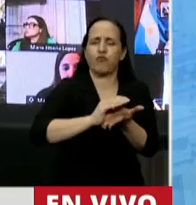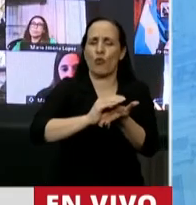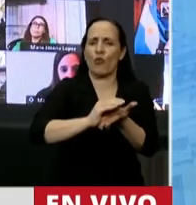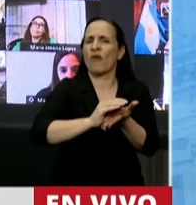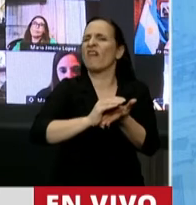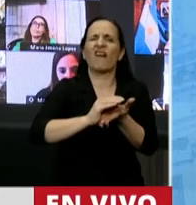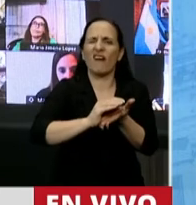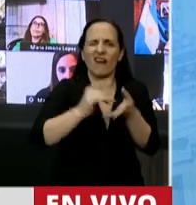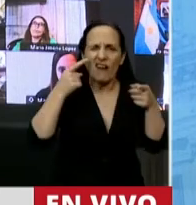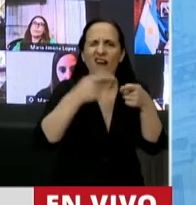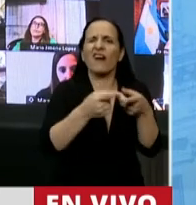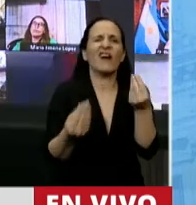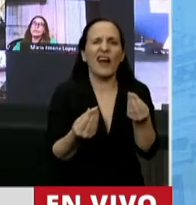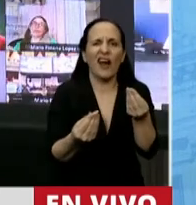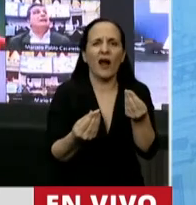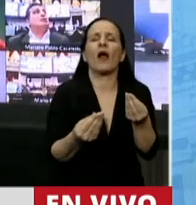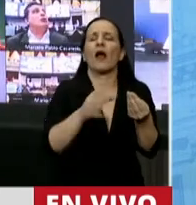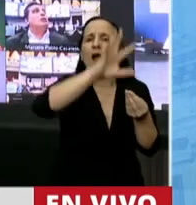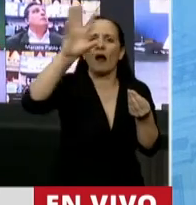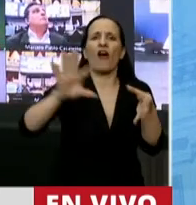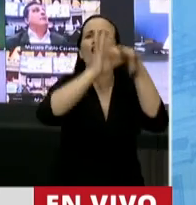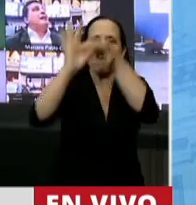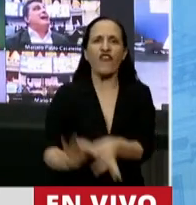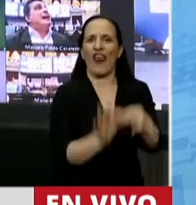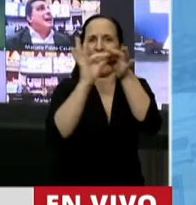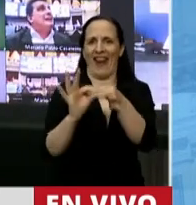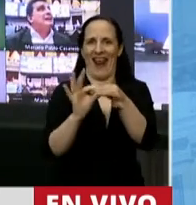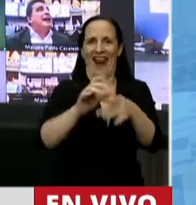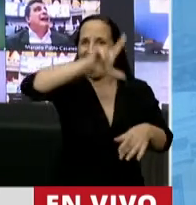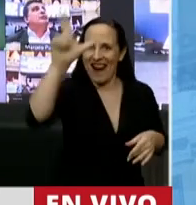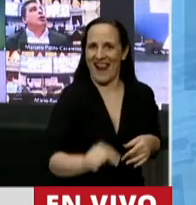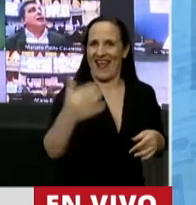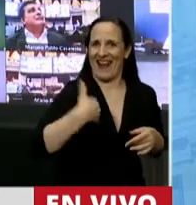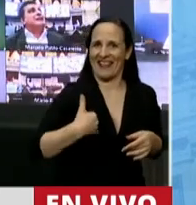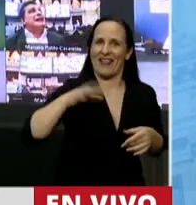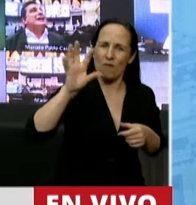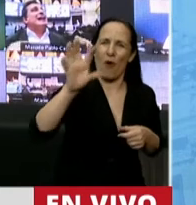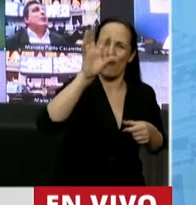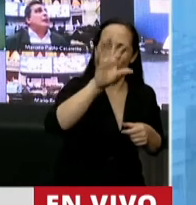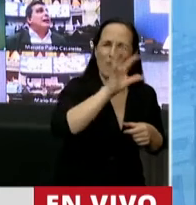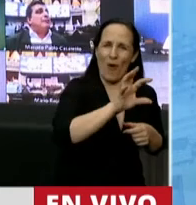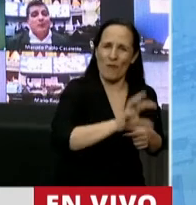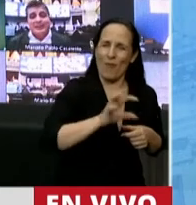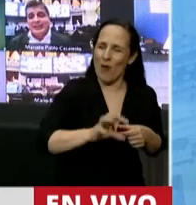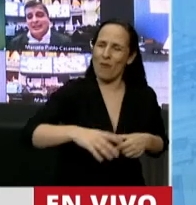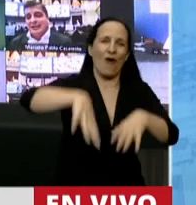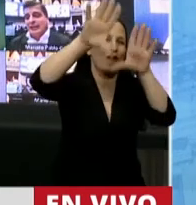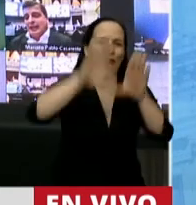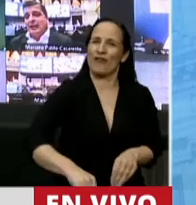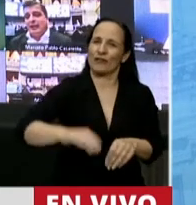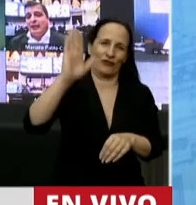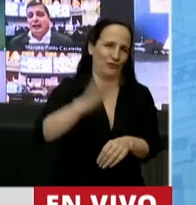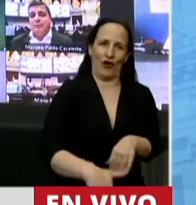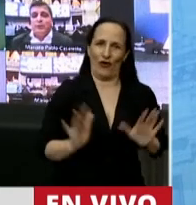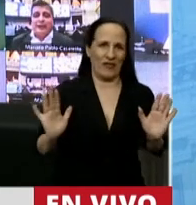sentido de aplicación federal en todas y cada una de las provincias de la República